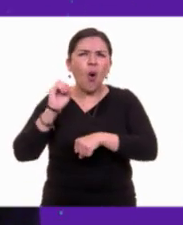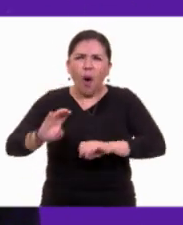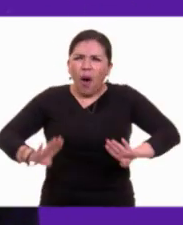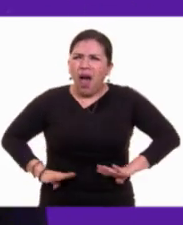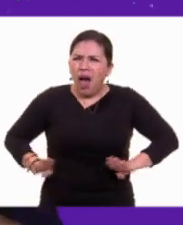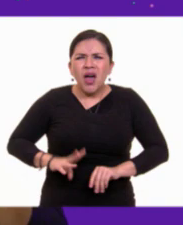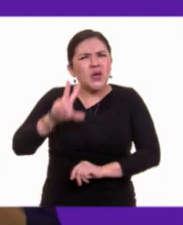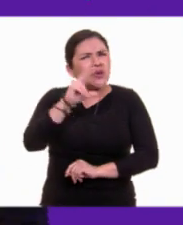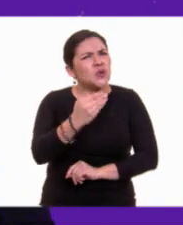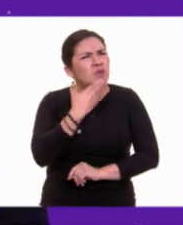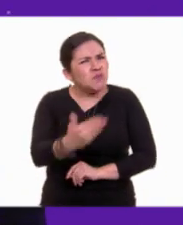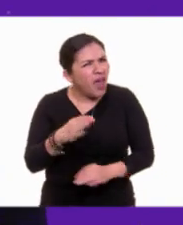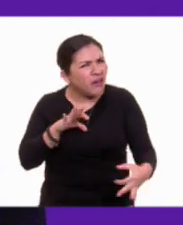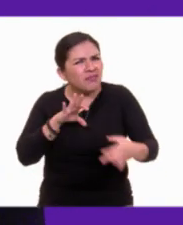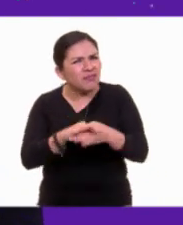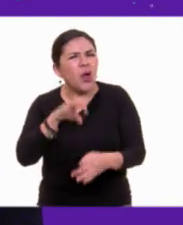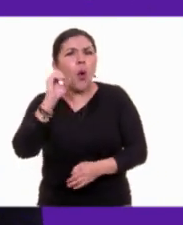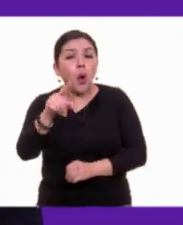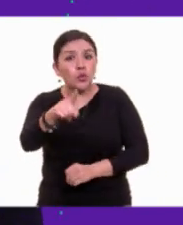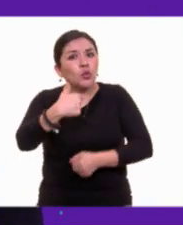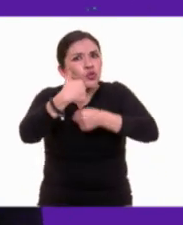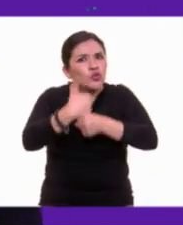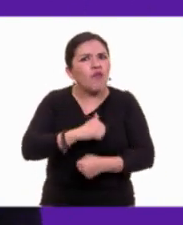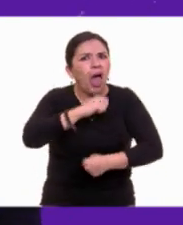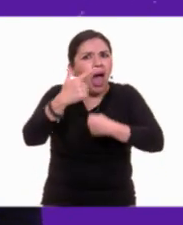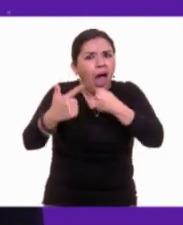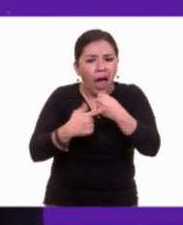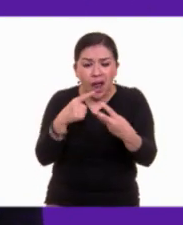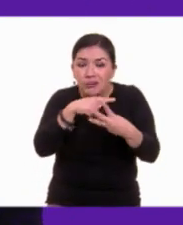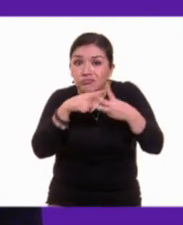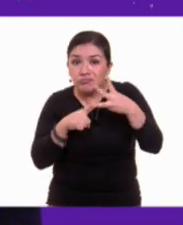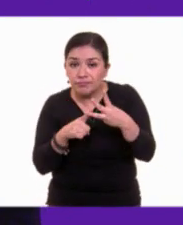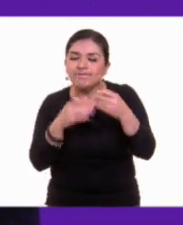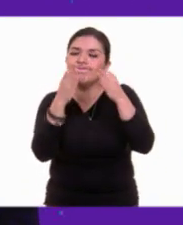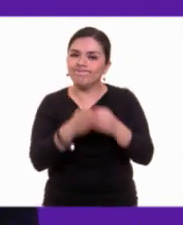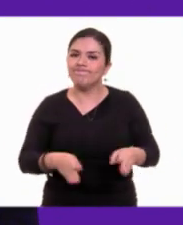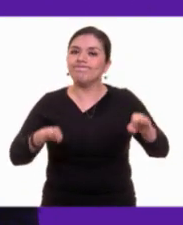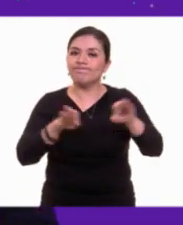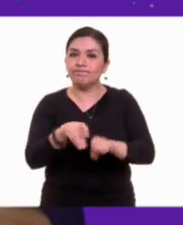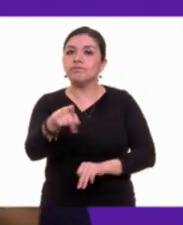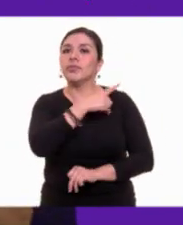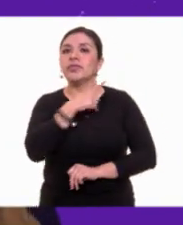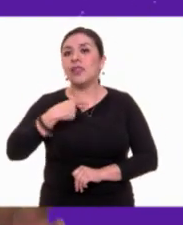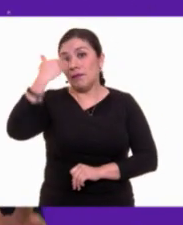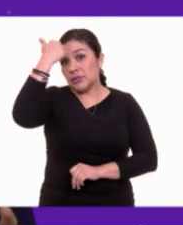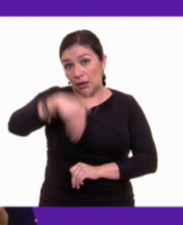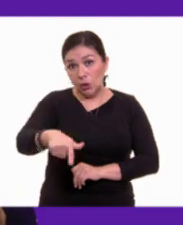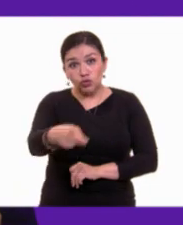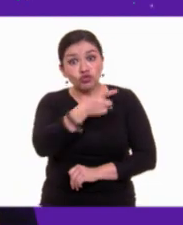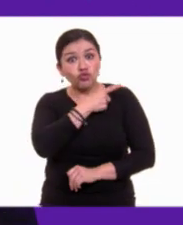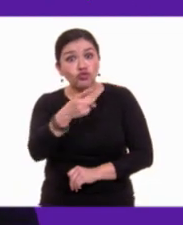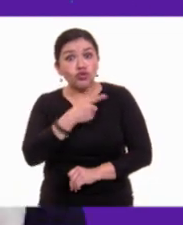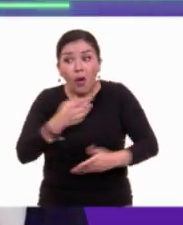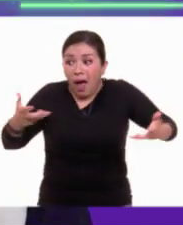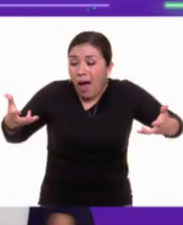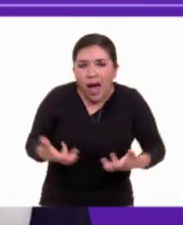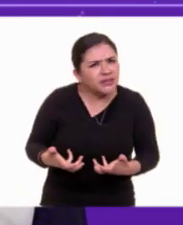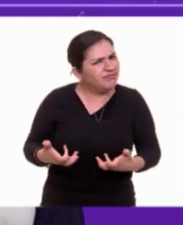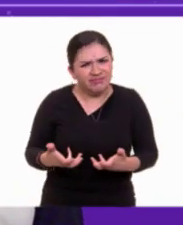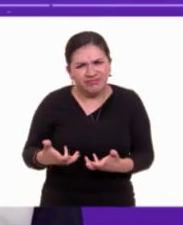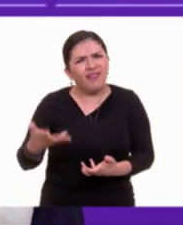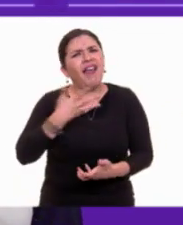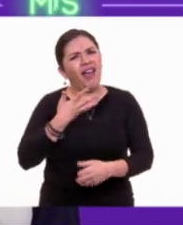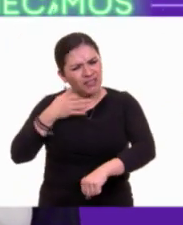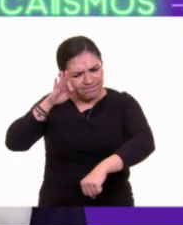antisociales, o si llegaras a ser víctima de alguna de ellas, es importante que sepas que no estás solo. Y que